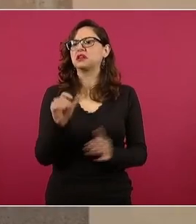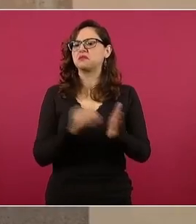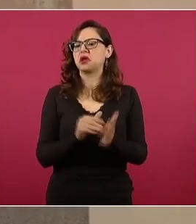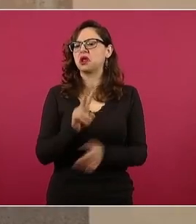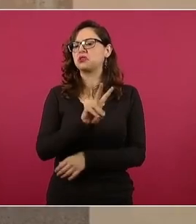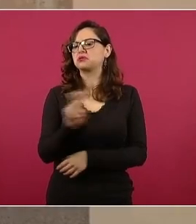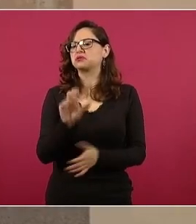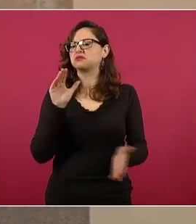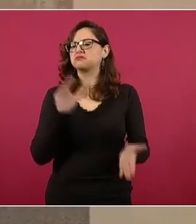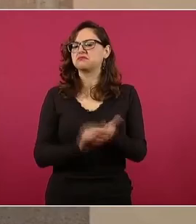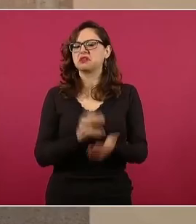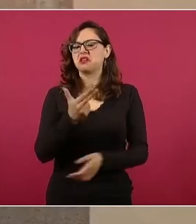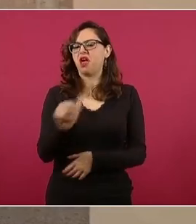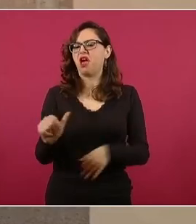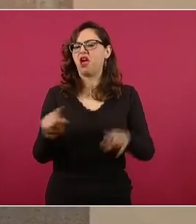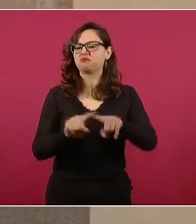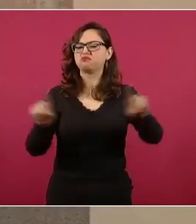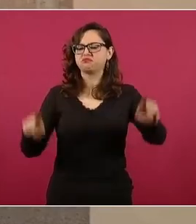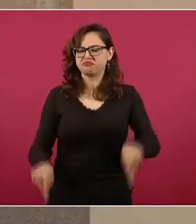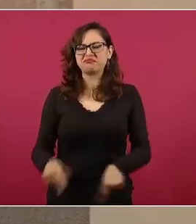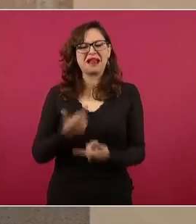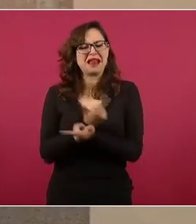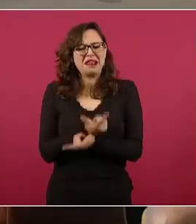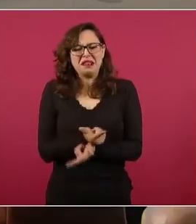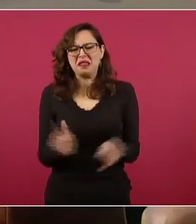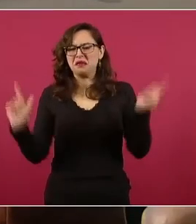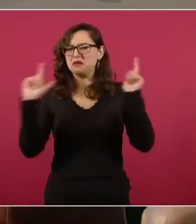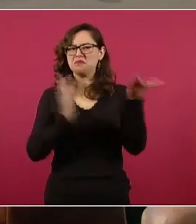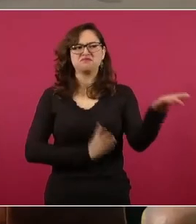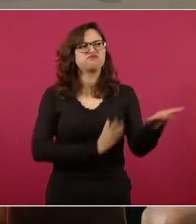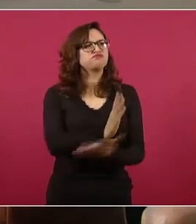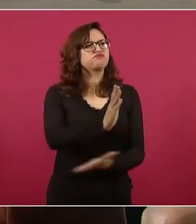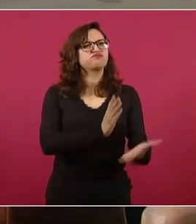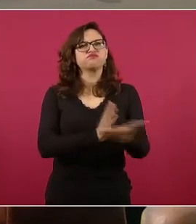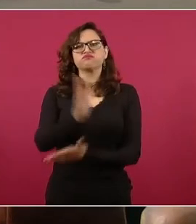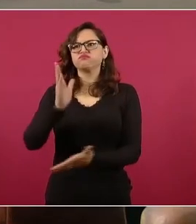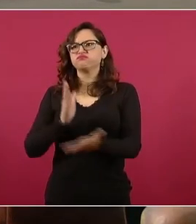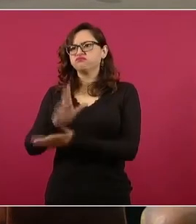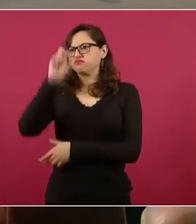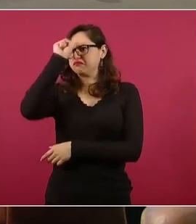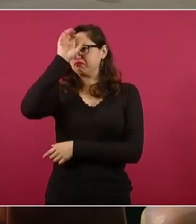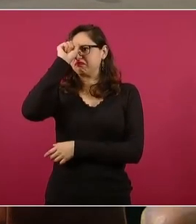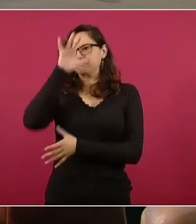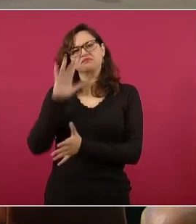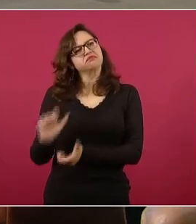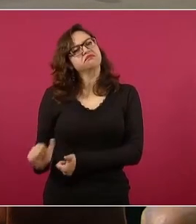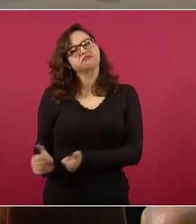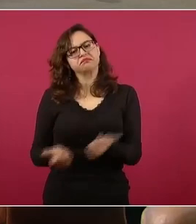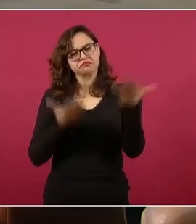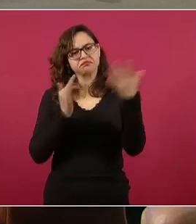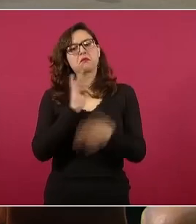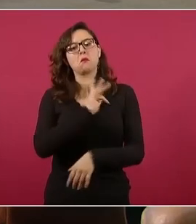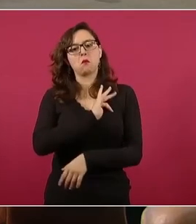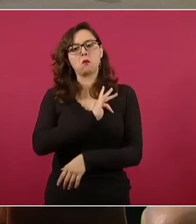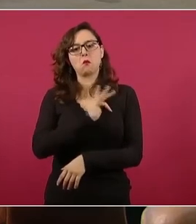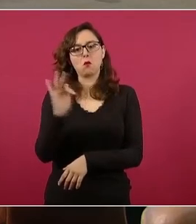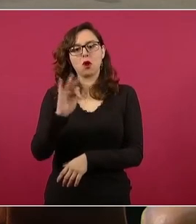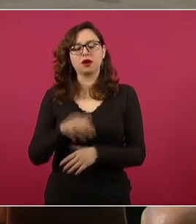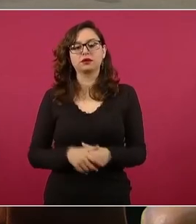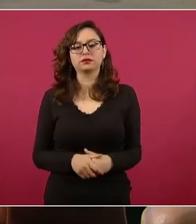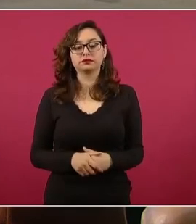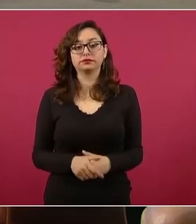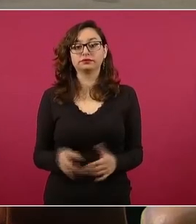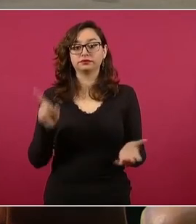derogaron el impuesto a la extracción de